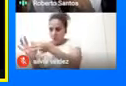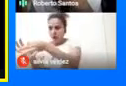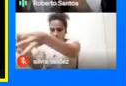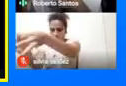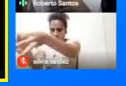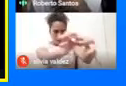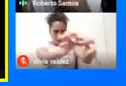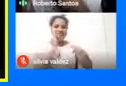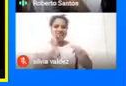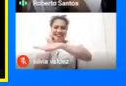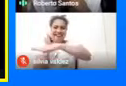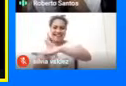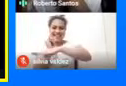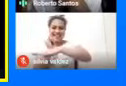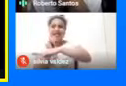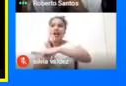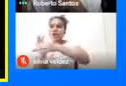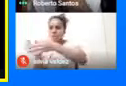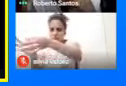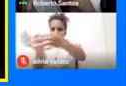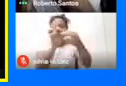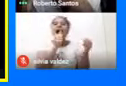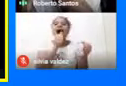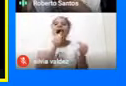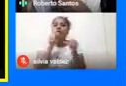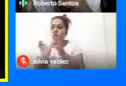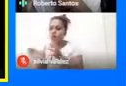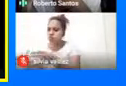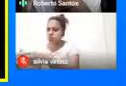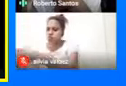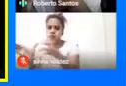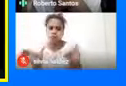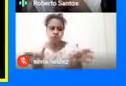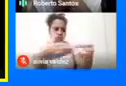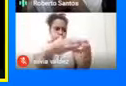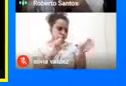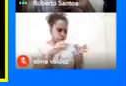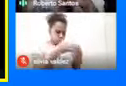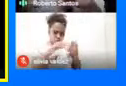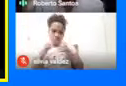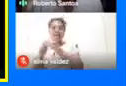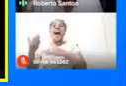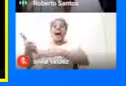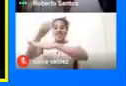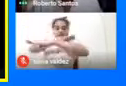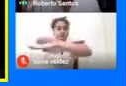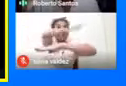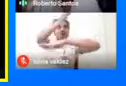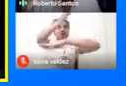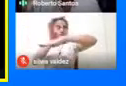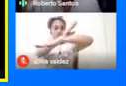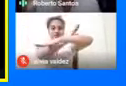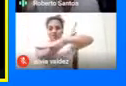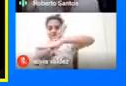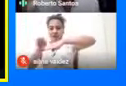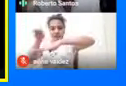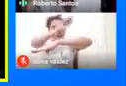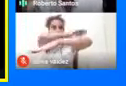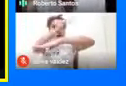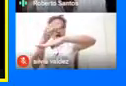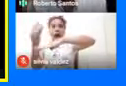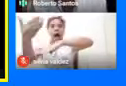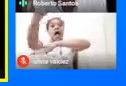Que conectaban Con las lagunas Que están detrás De los cerros orientales Y que Vuelvo y repito